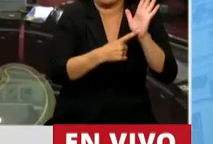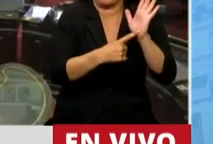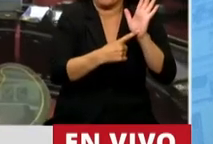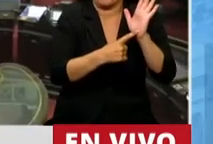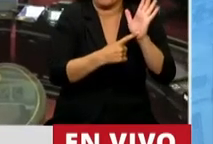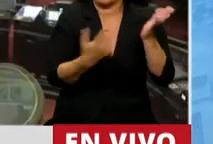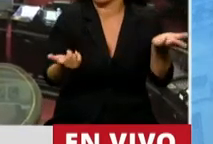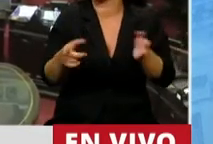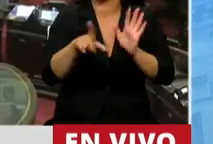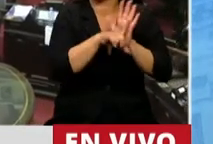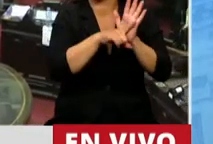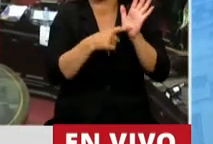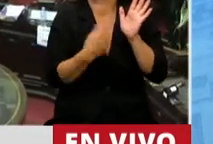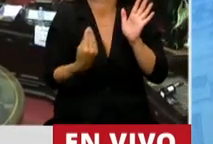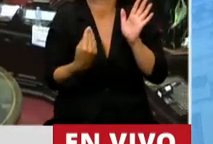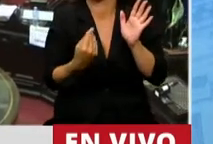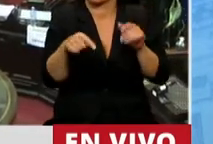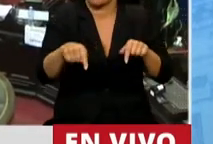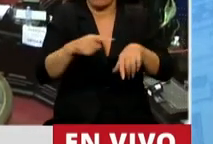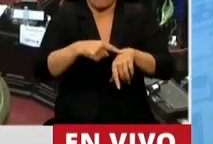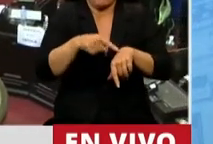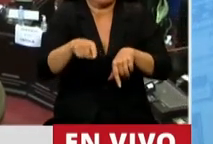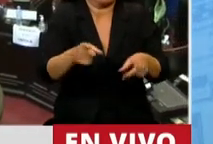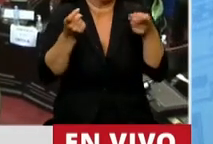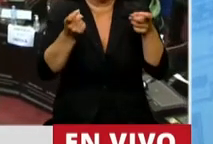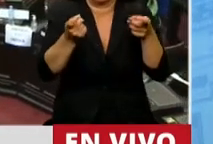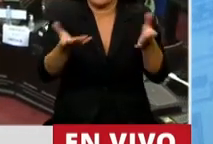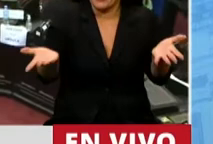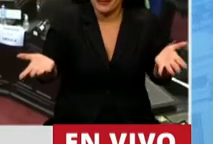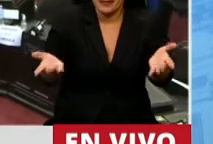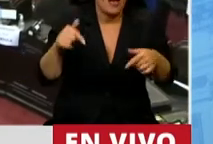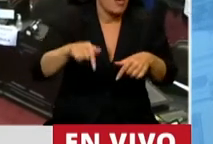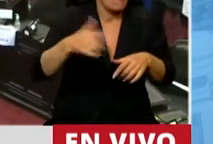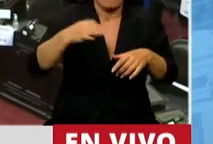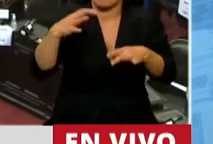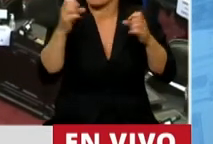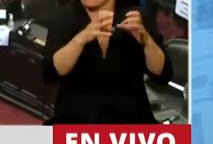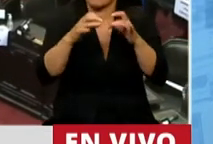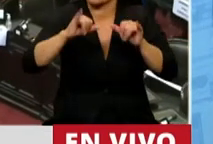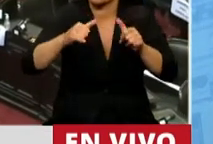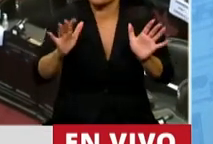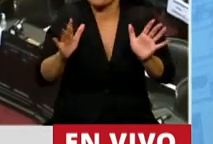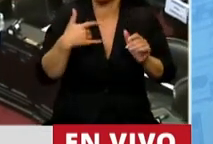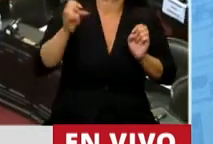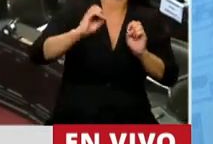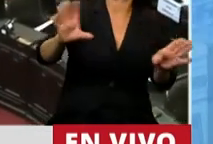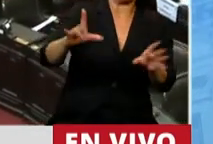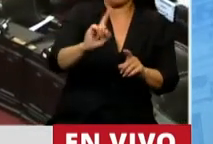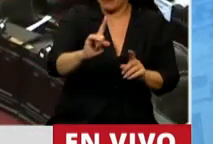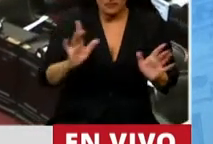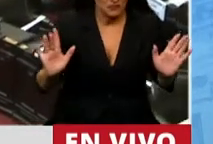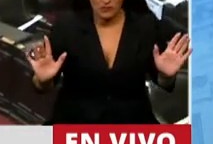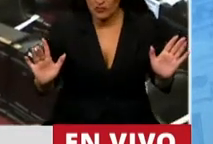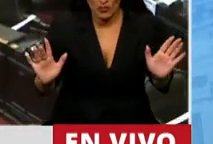por una necesidad conjuntural. Creo que llega a tratamiento ahora y no me parece mal porque